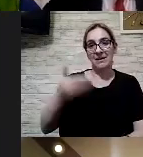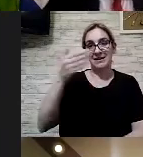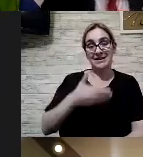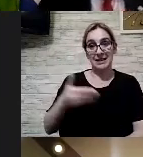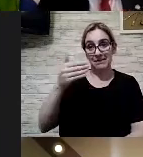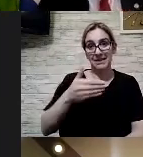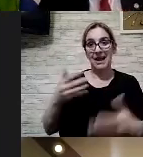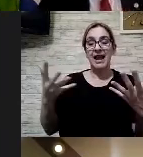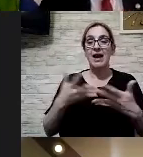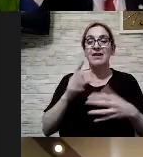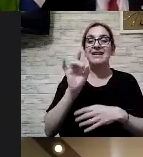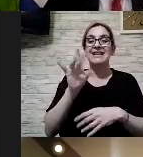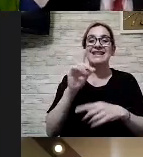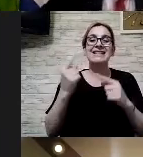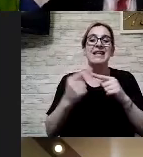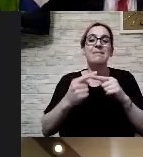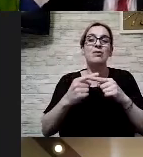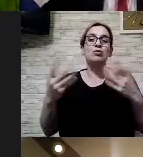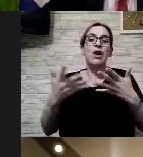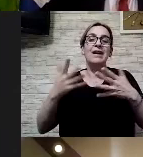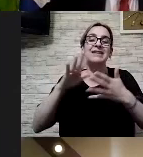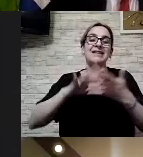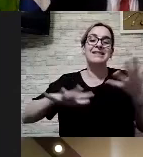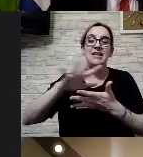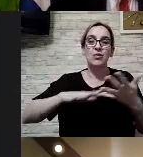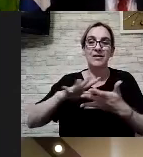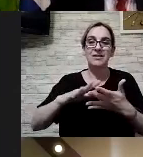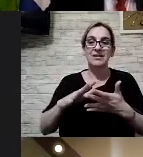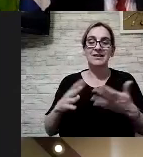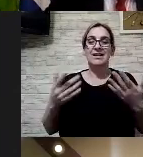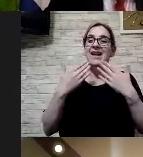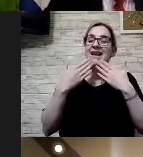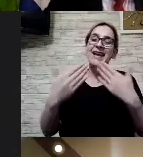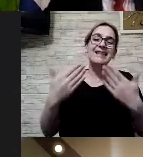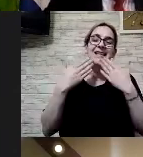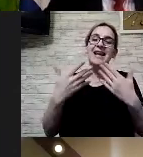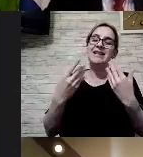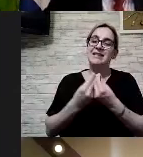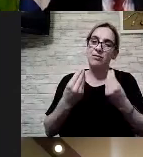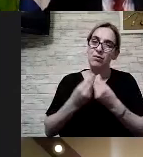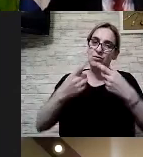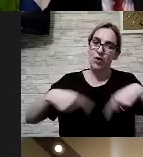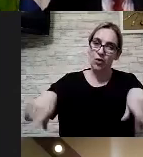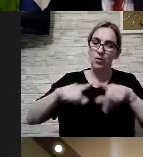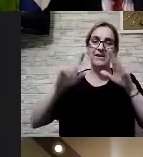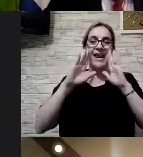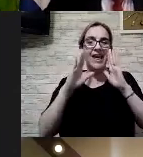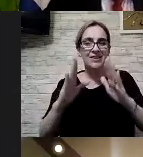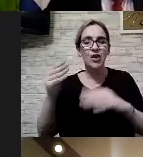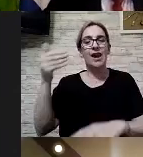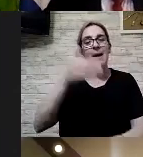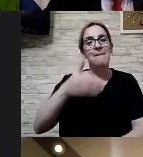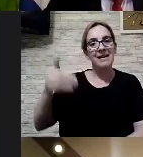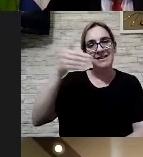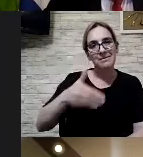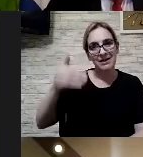tener unos 15 minutos para esta instancia y bueno y desde ya agradecerles mucho su respeto su atención su participación así